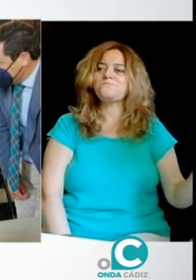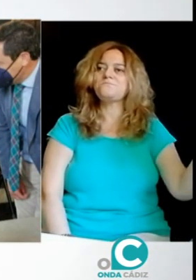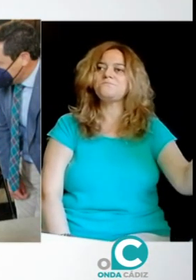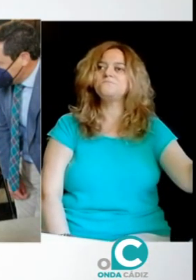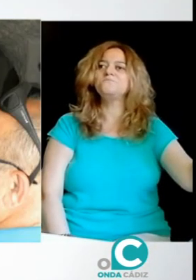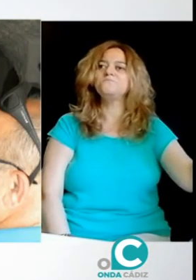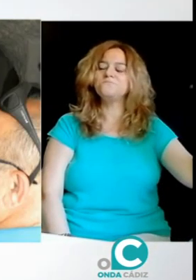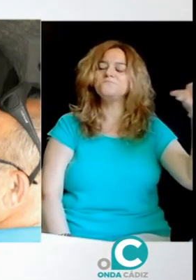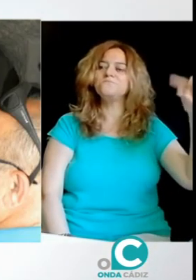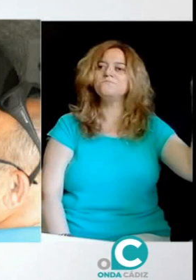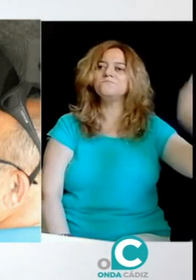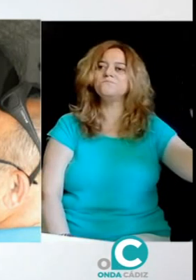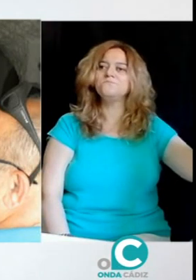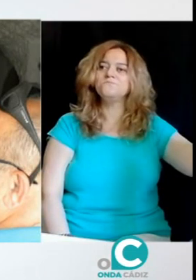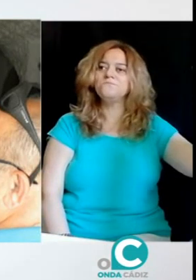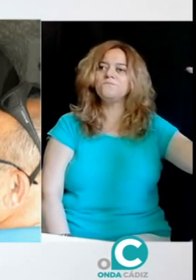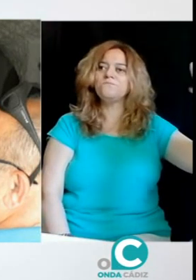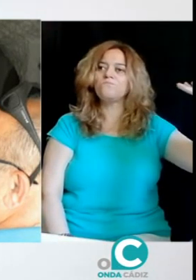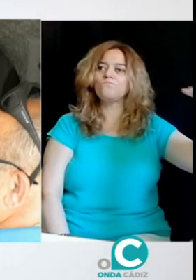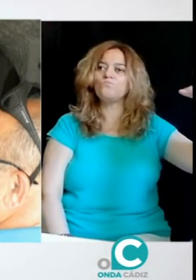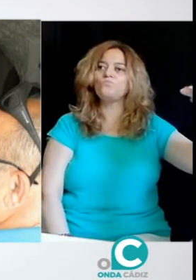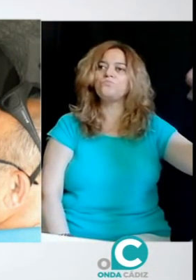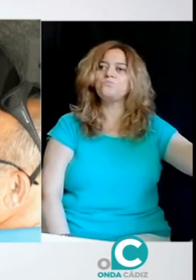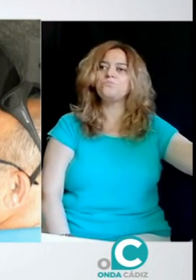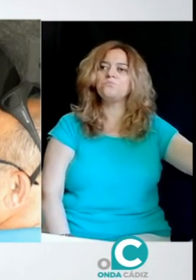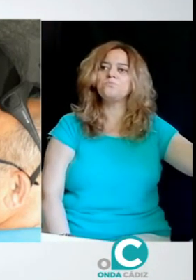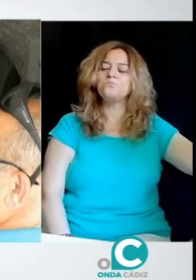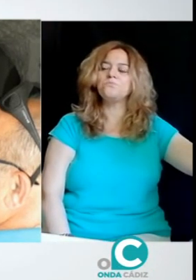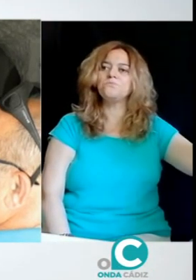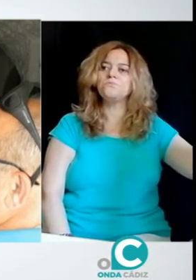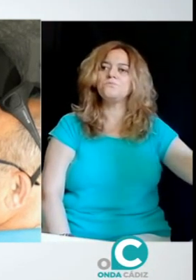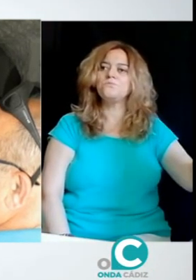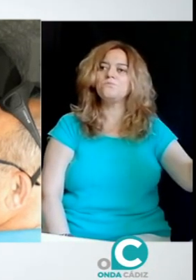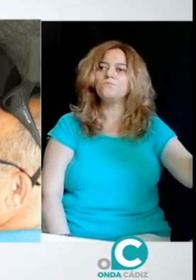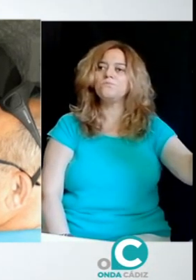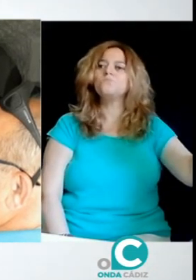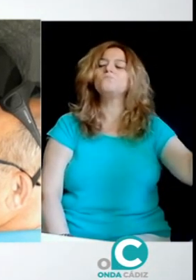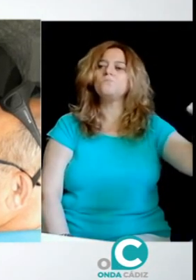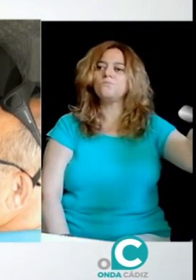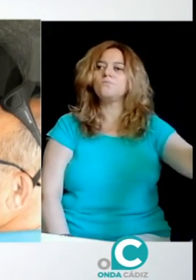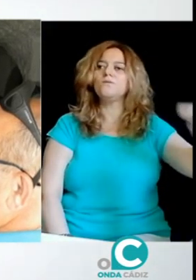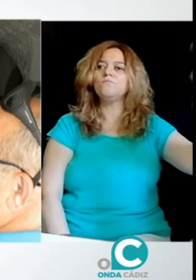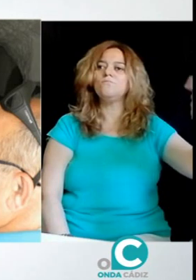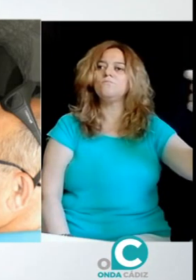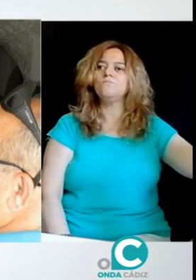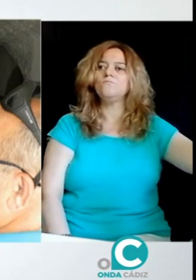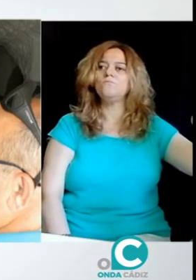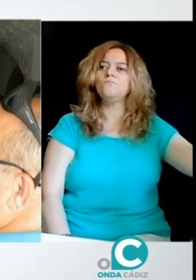Carmen, fue creada y constituida por personas que padecen esa discapacidad, ¿no?, de sordoceguera, ¿no?